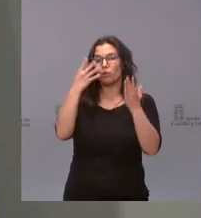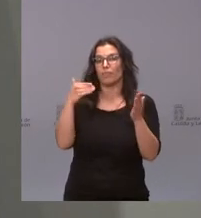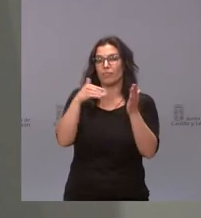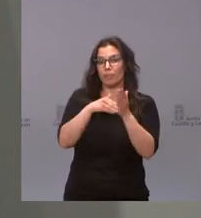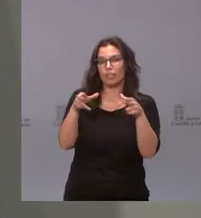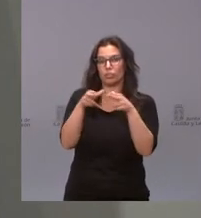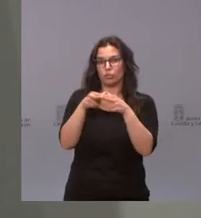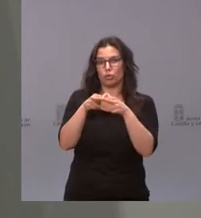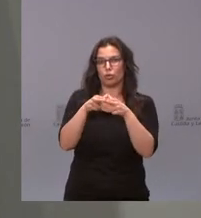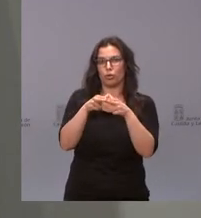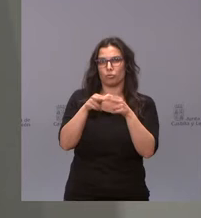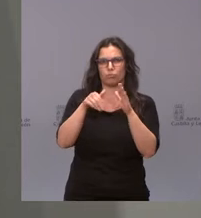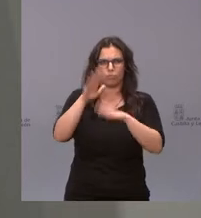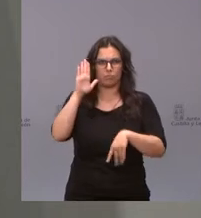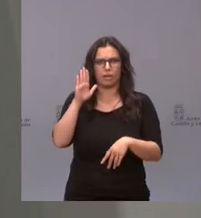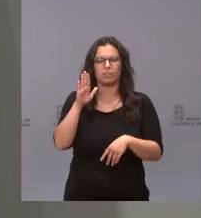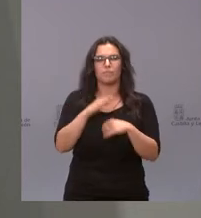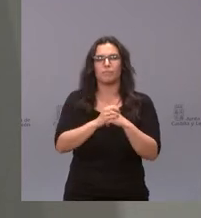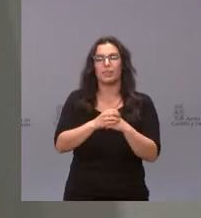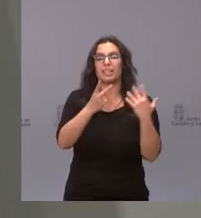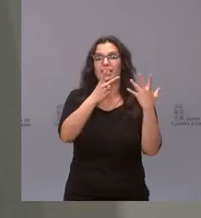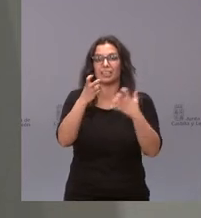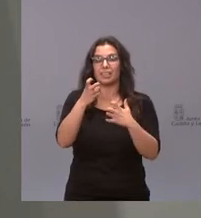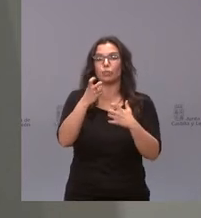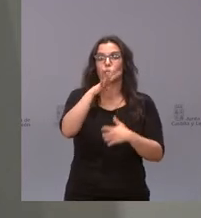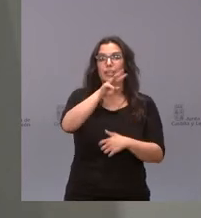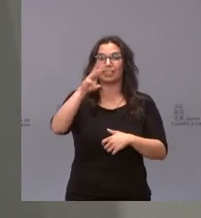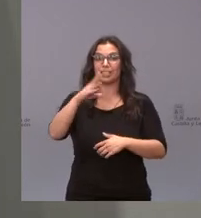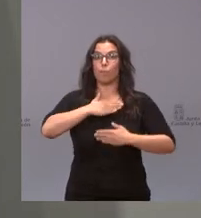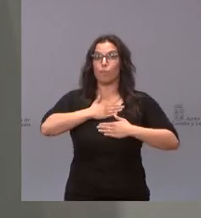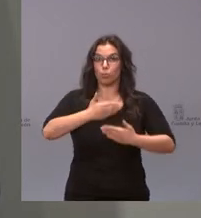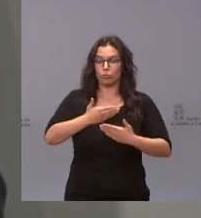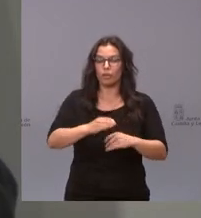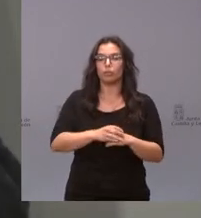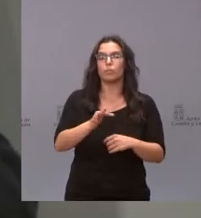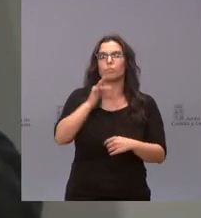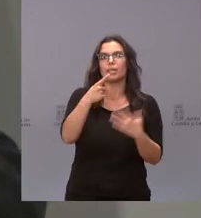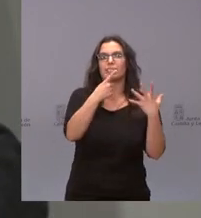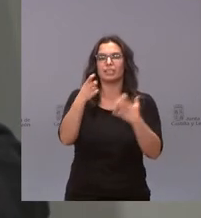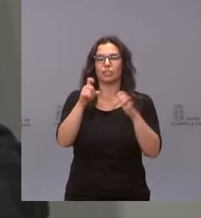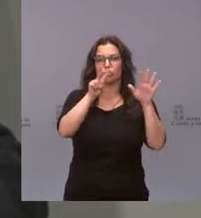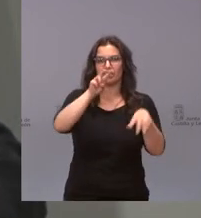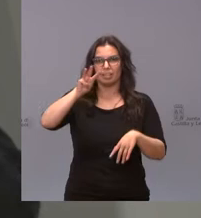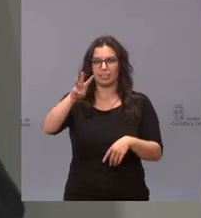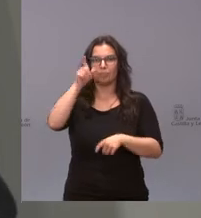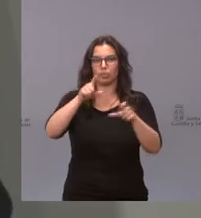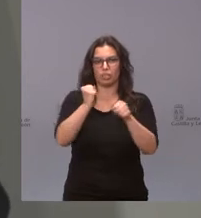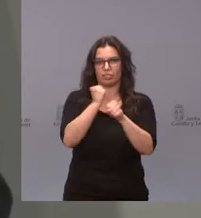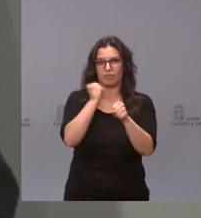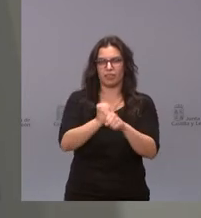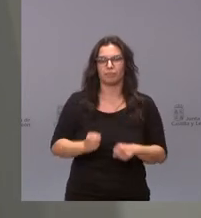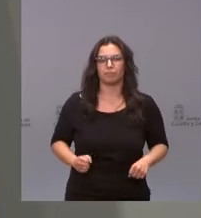socios, 9.891, 743 voluntarios y 673 trabajadores.